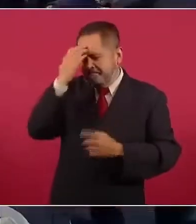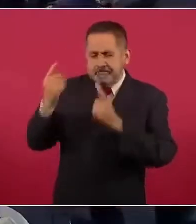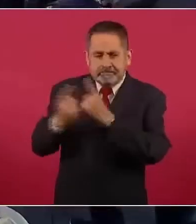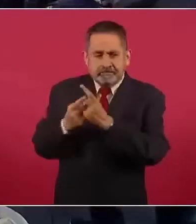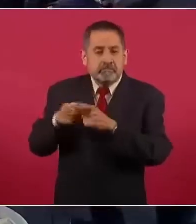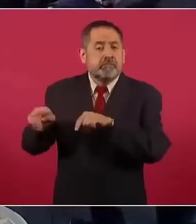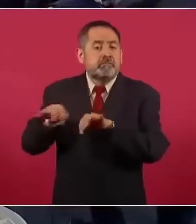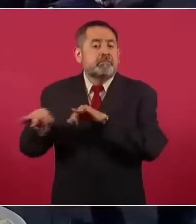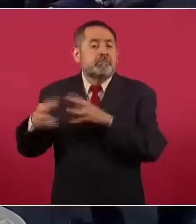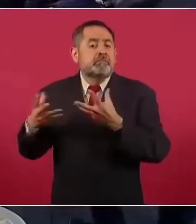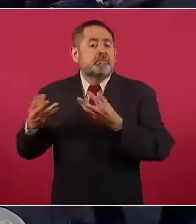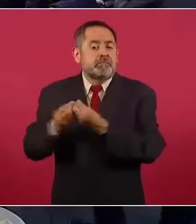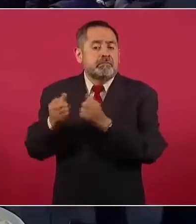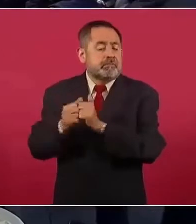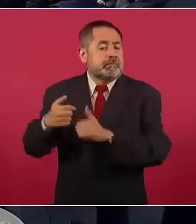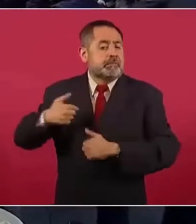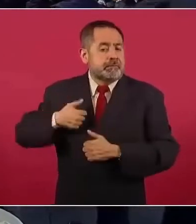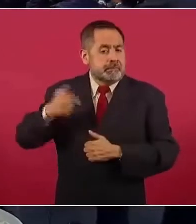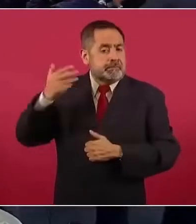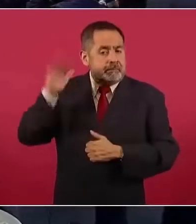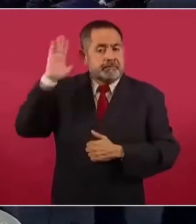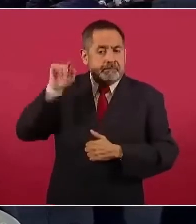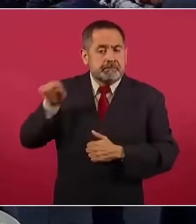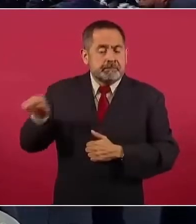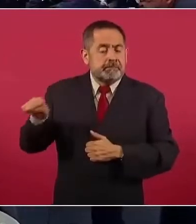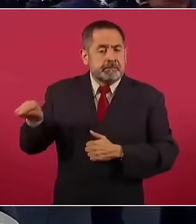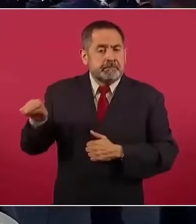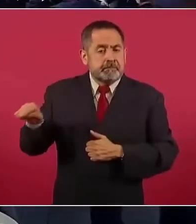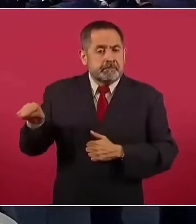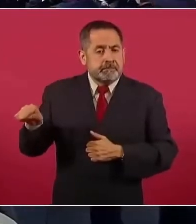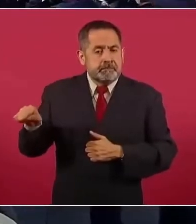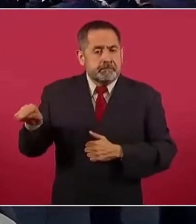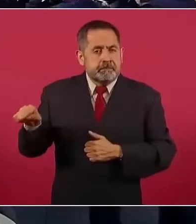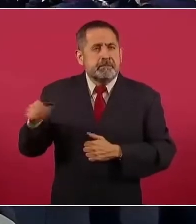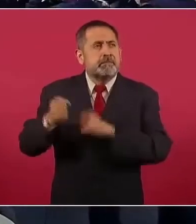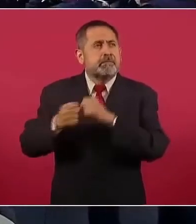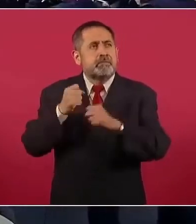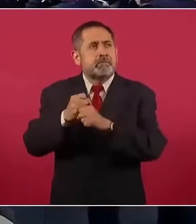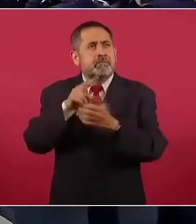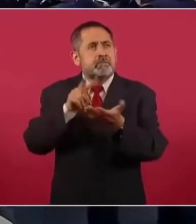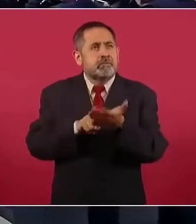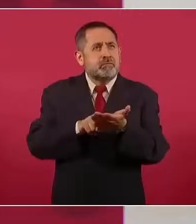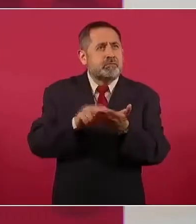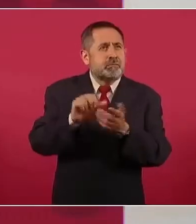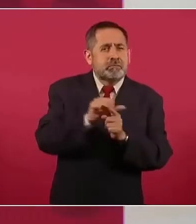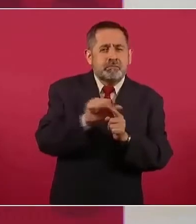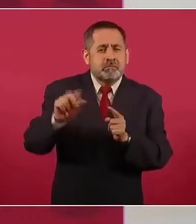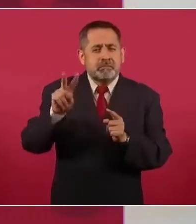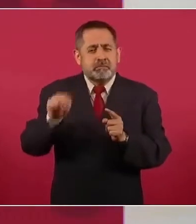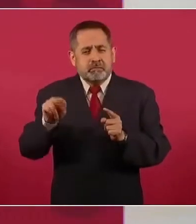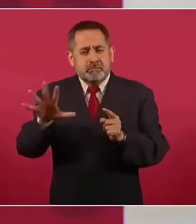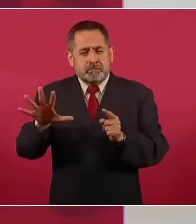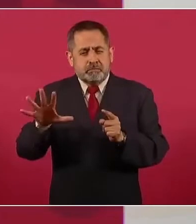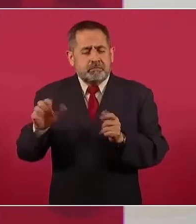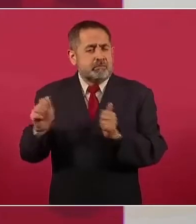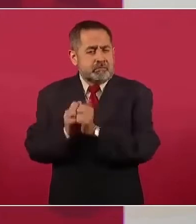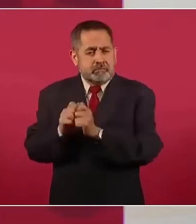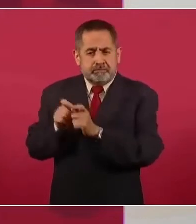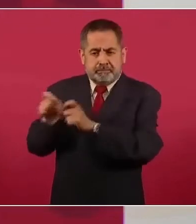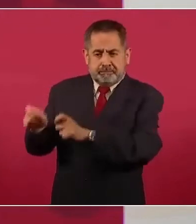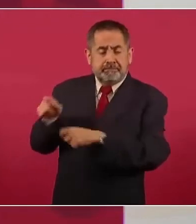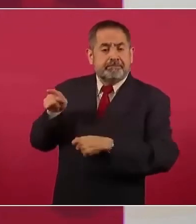Trabajó conmigo. de... El 2000 al 2005 como